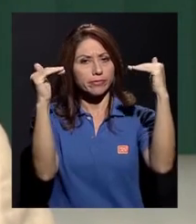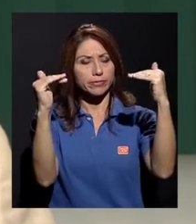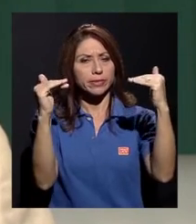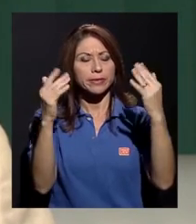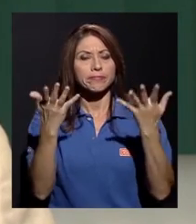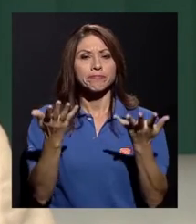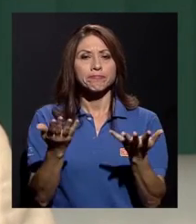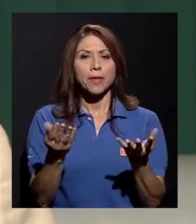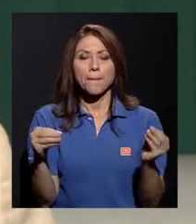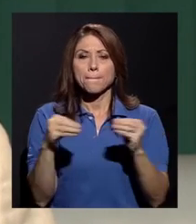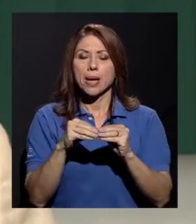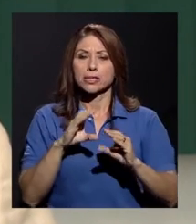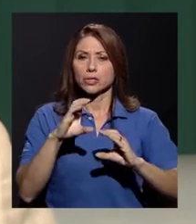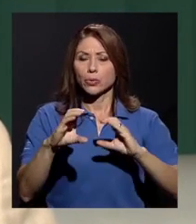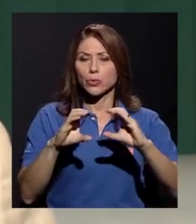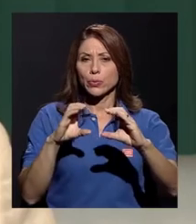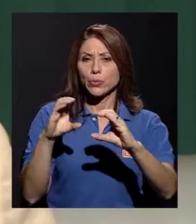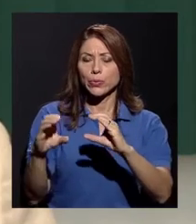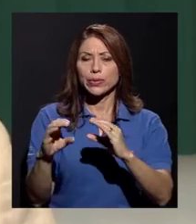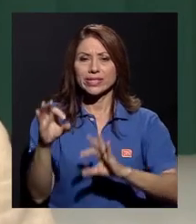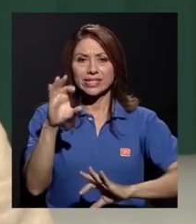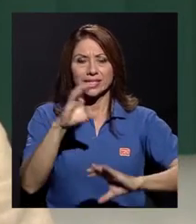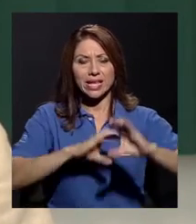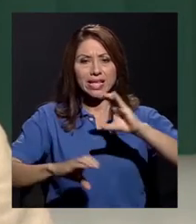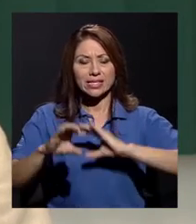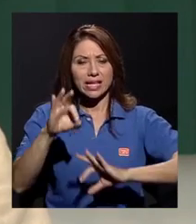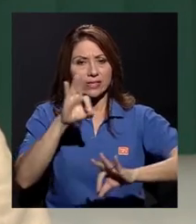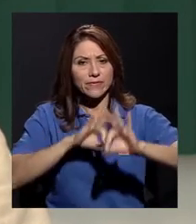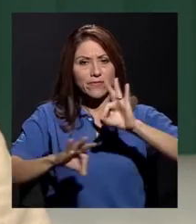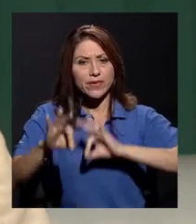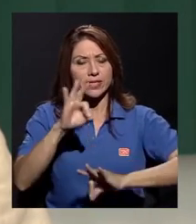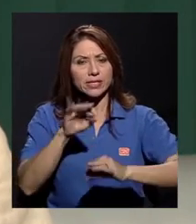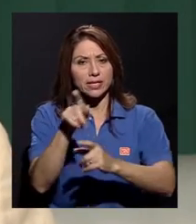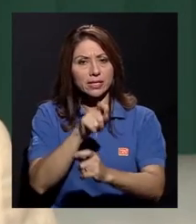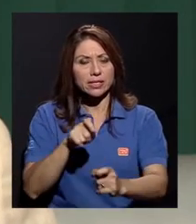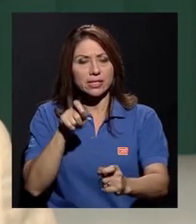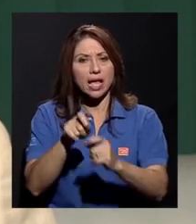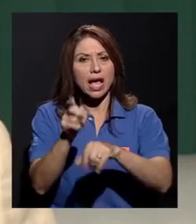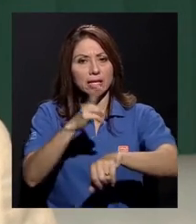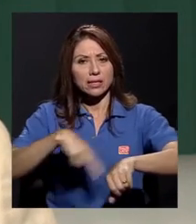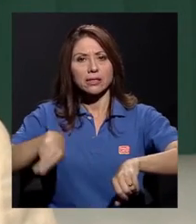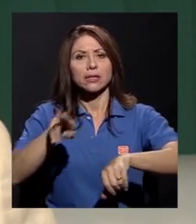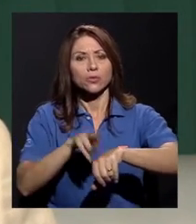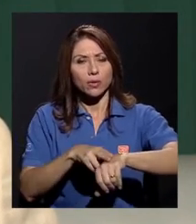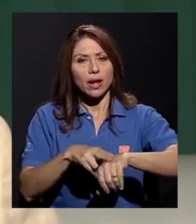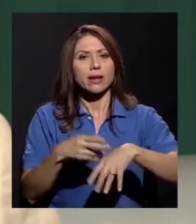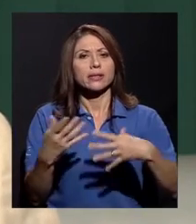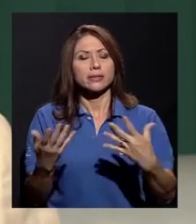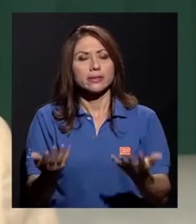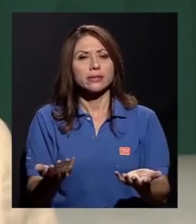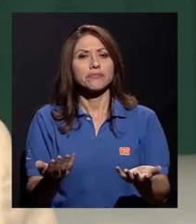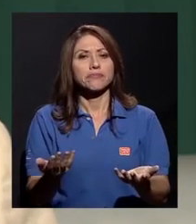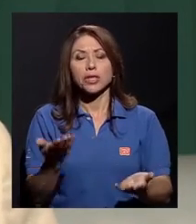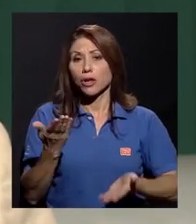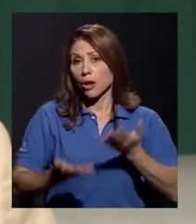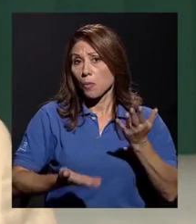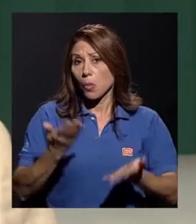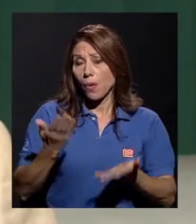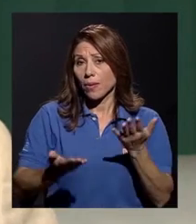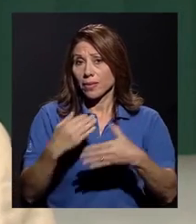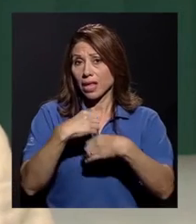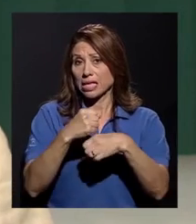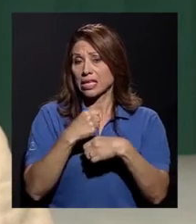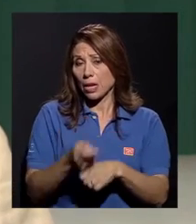físicas exactas y naturales, y que va a llevar probablemente a la